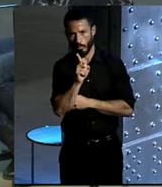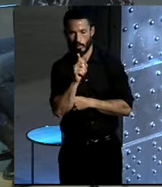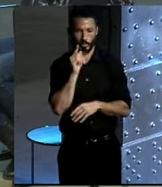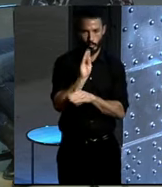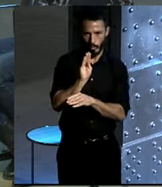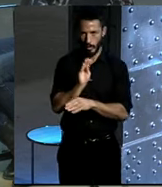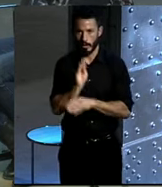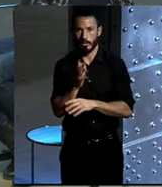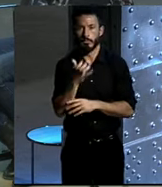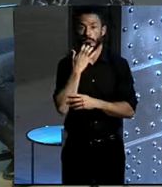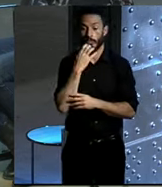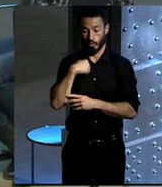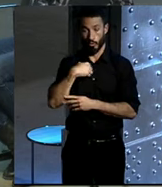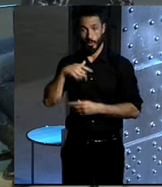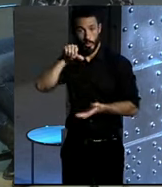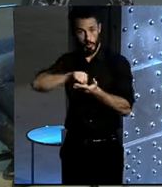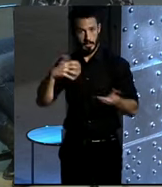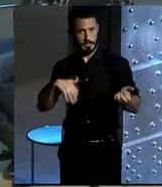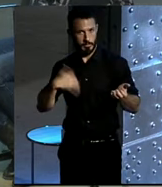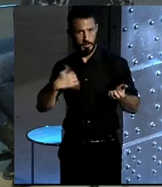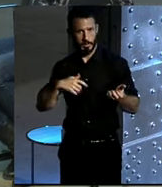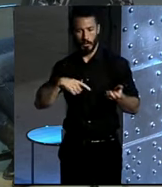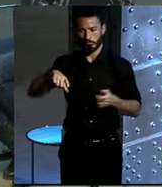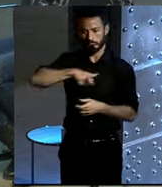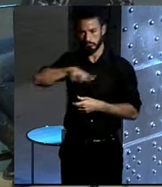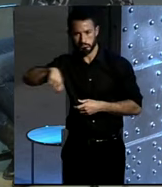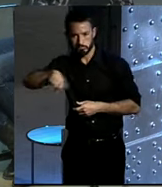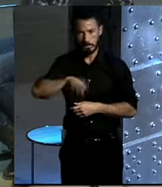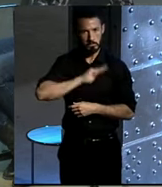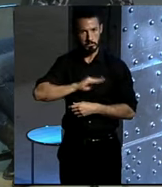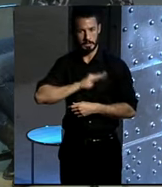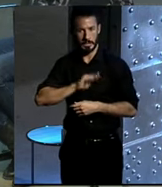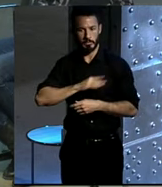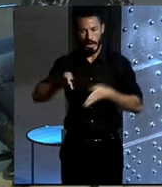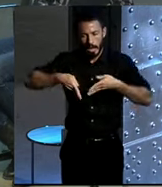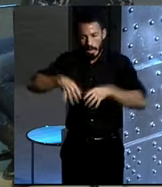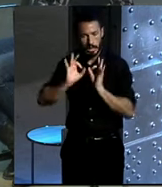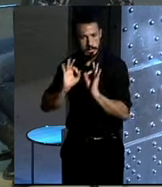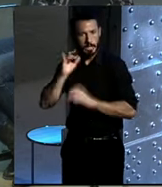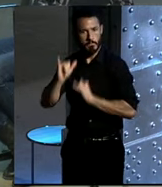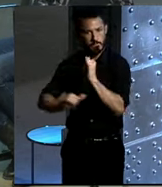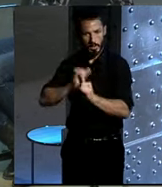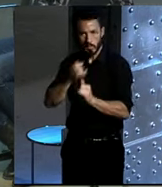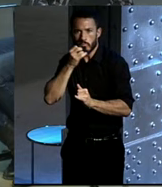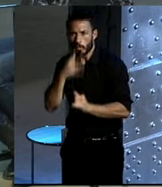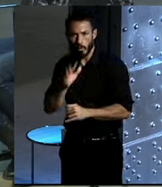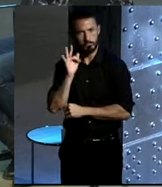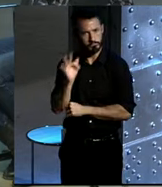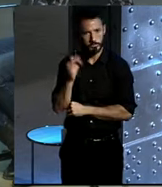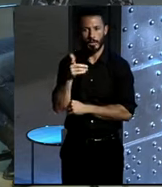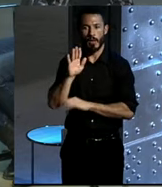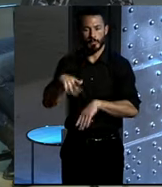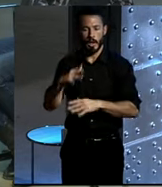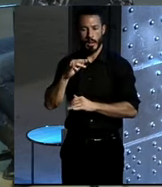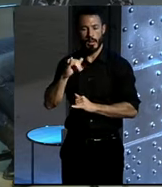he montado en bici mucho en Sevilla, y se generó toda una red de carriles bici muy buena, que ha incentivado mucho el uso de la bici,